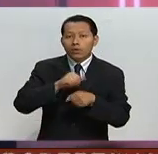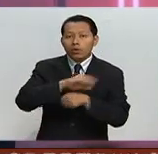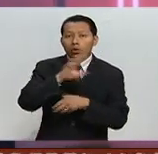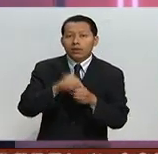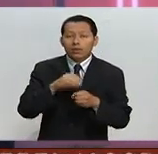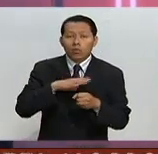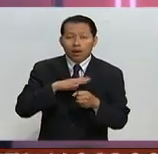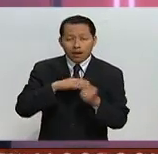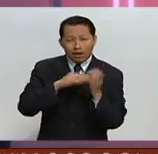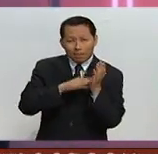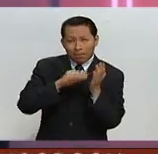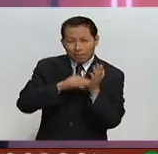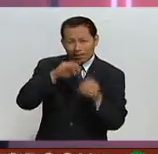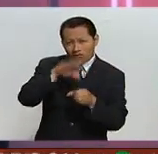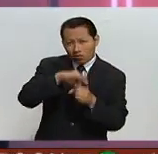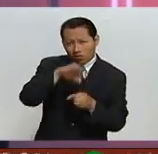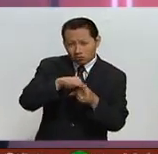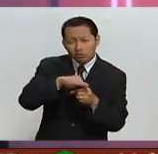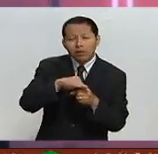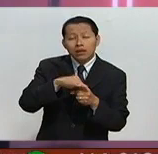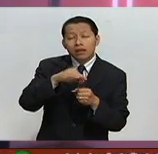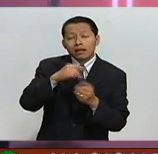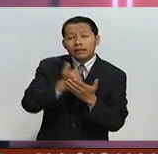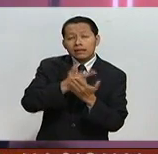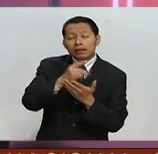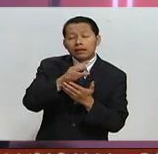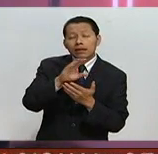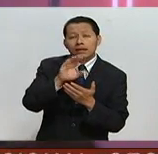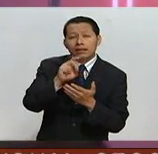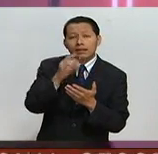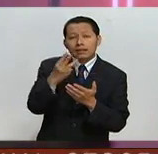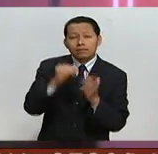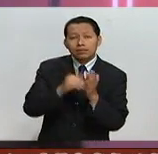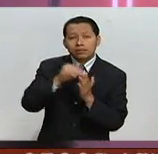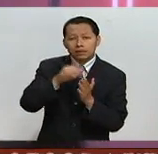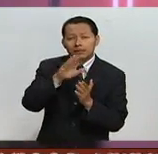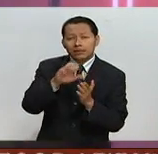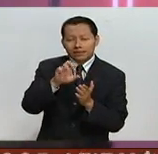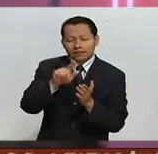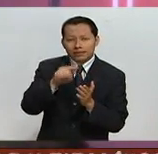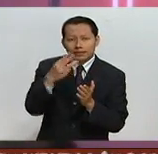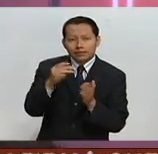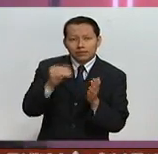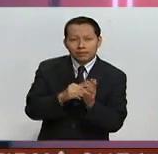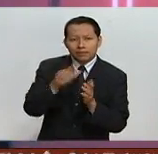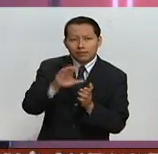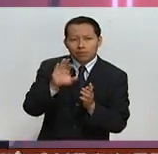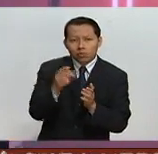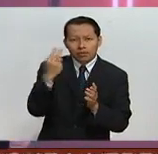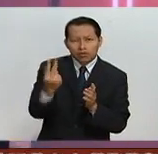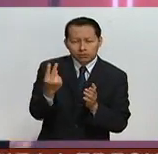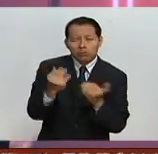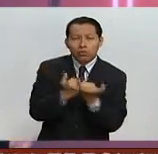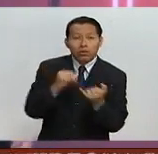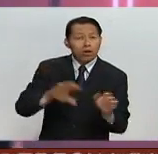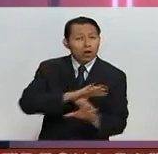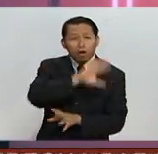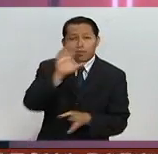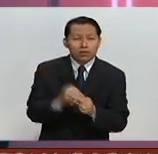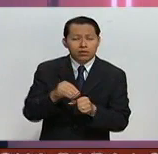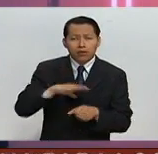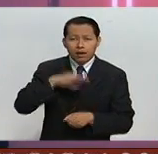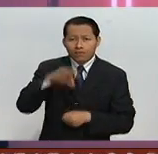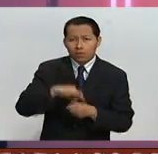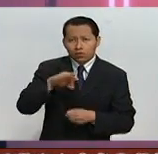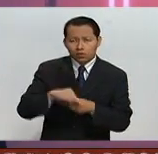papeletas contadas fue de 33 millones 577 mil 342. El número total de votos